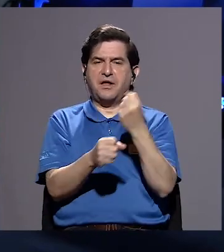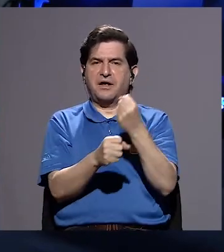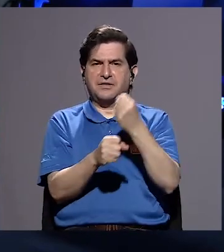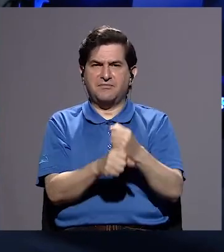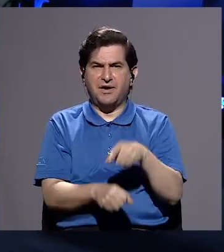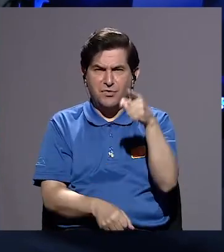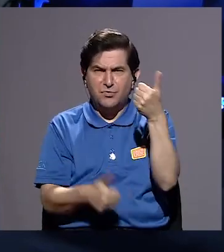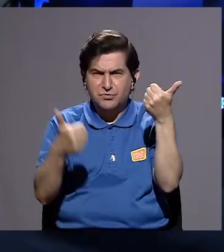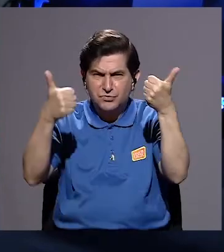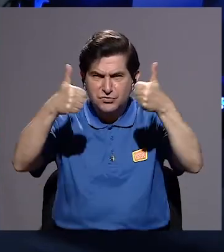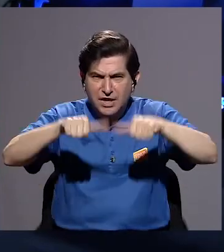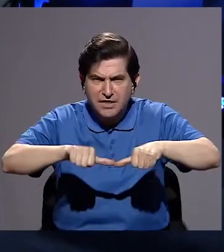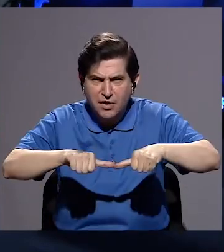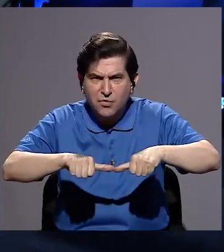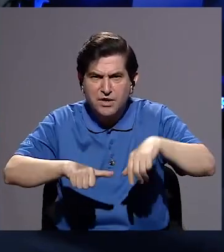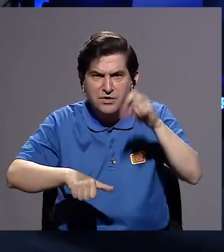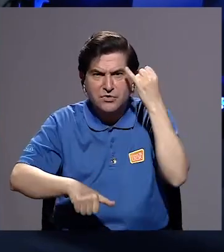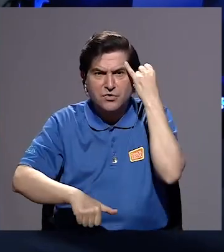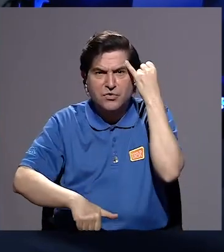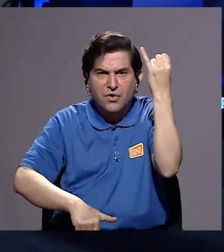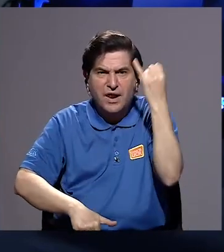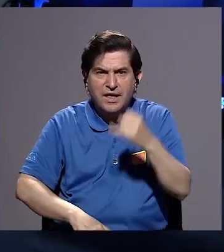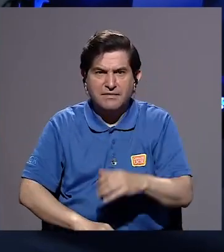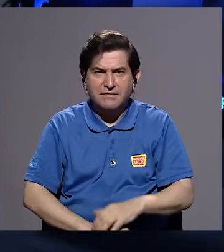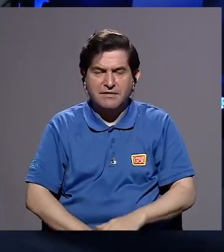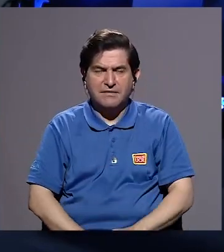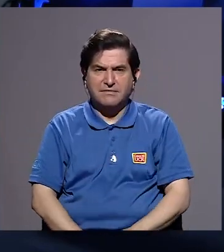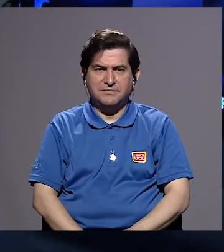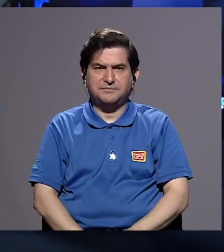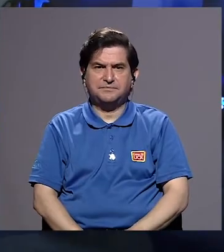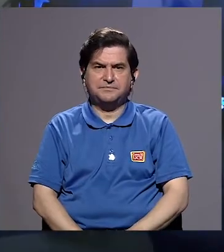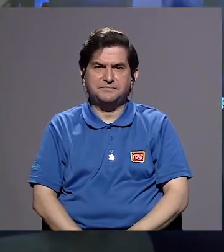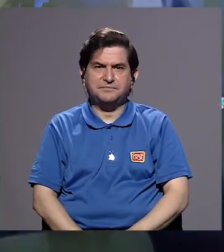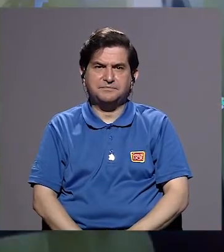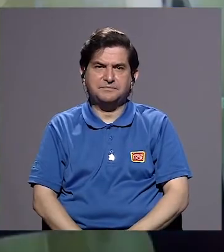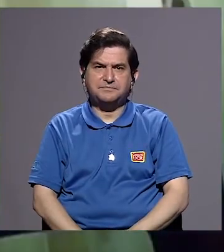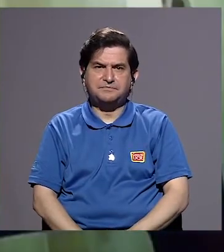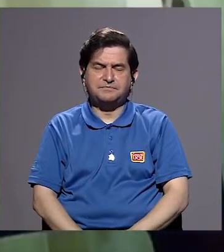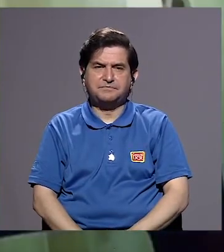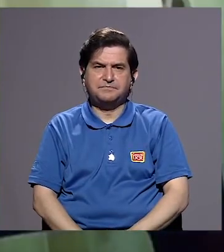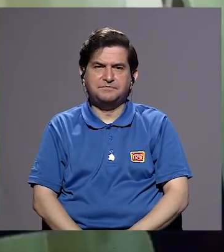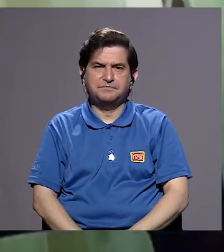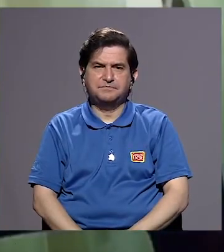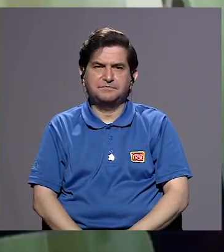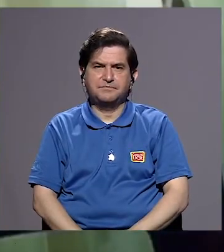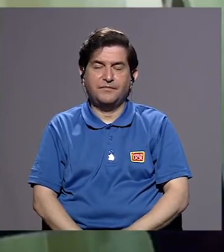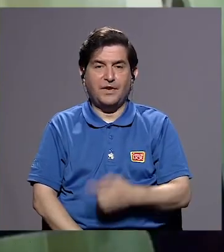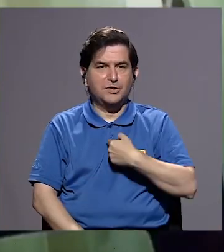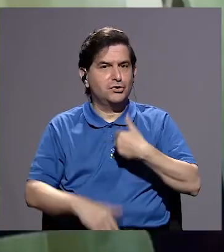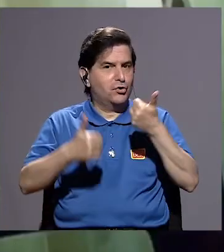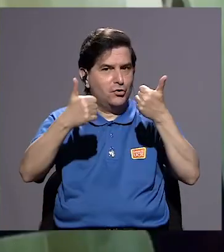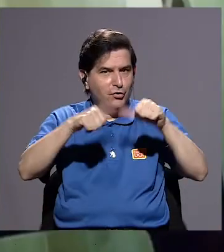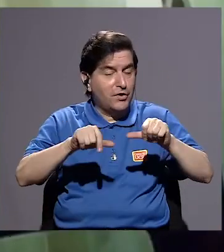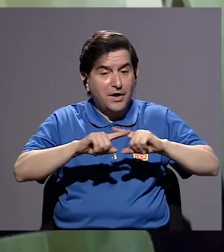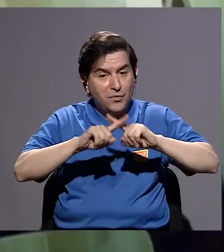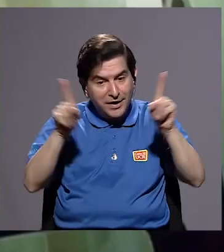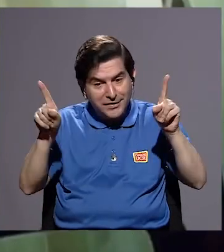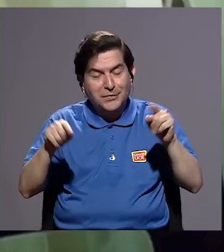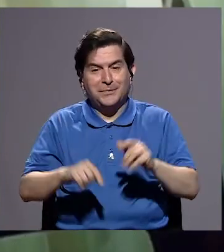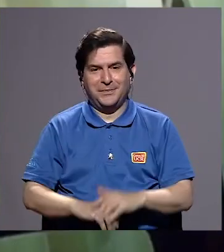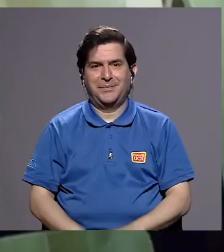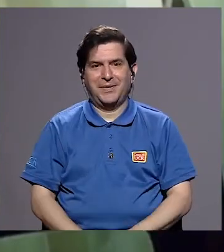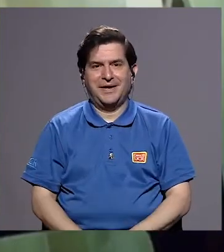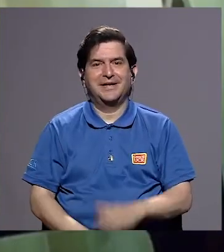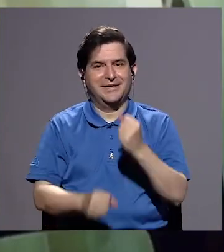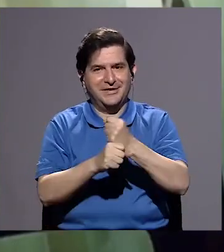ciertos cargos. ¿Usted está de acuerdo con esa referencia? Bueno, es decir, no estoy de acuerdo, pero tenemos